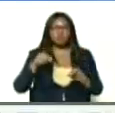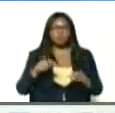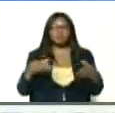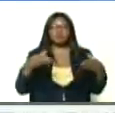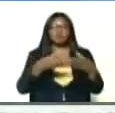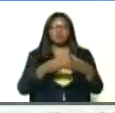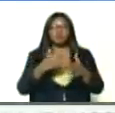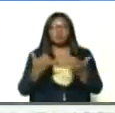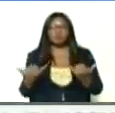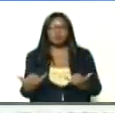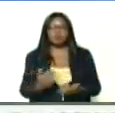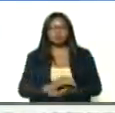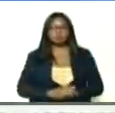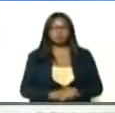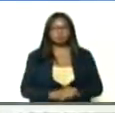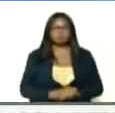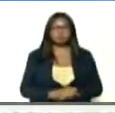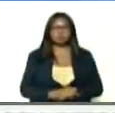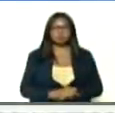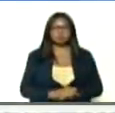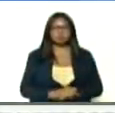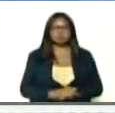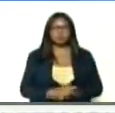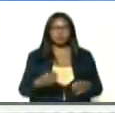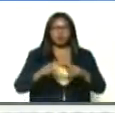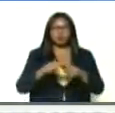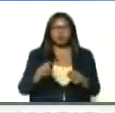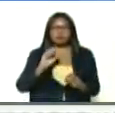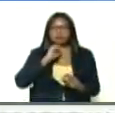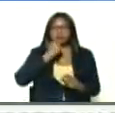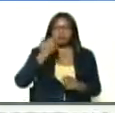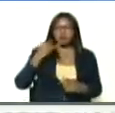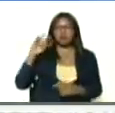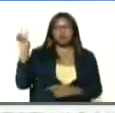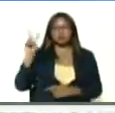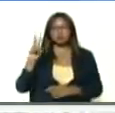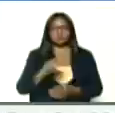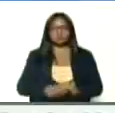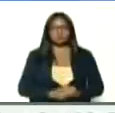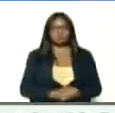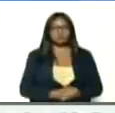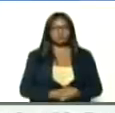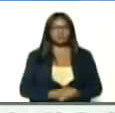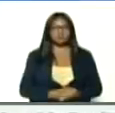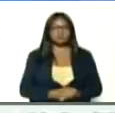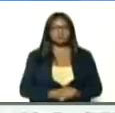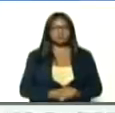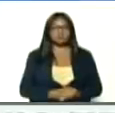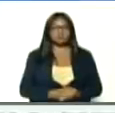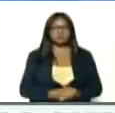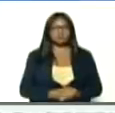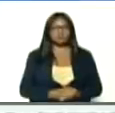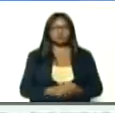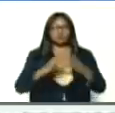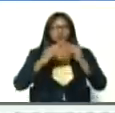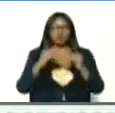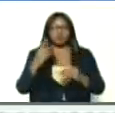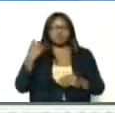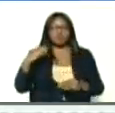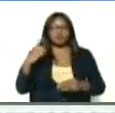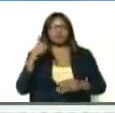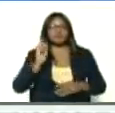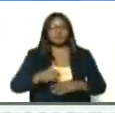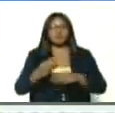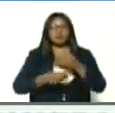brigadas, que es el arma secreta, de Venezuela, así que, todo esto debe generar, la conciencia suficiente,